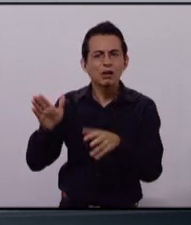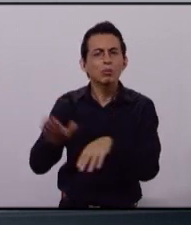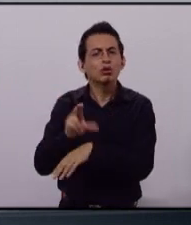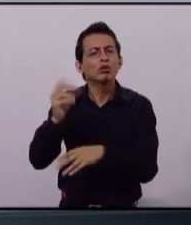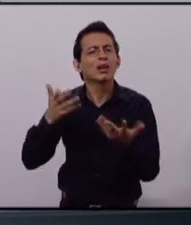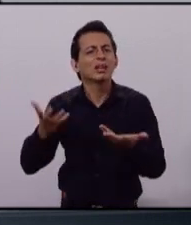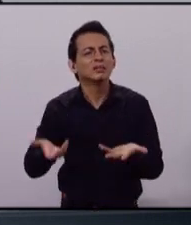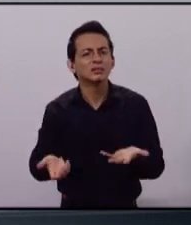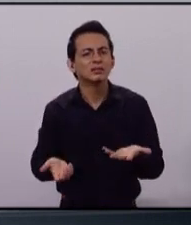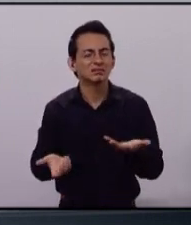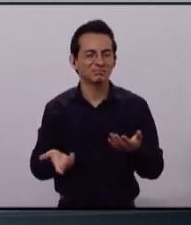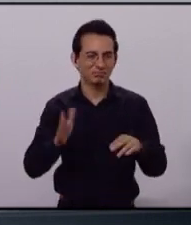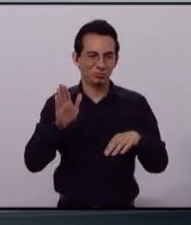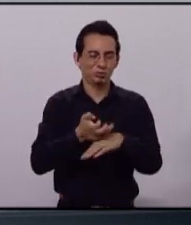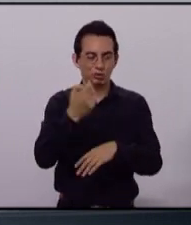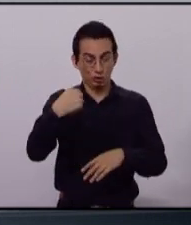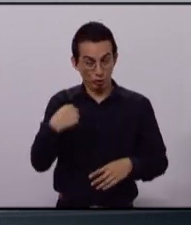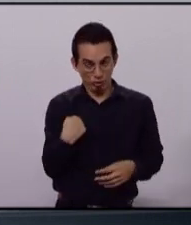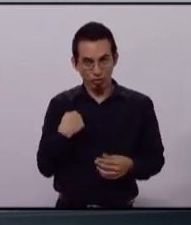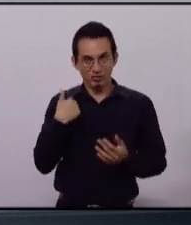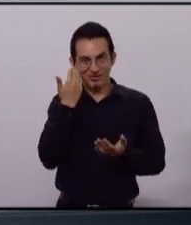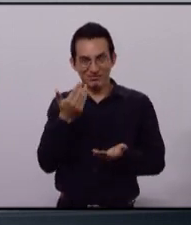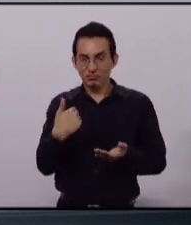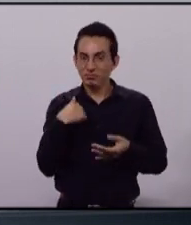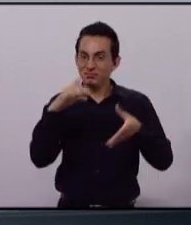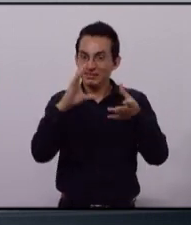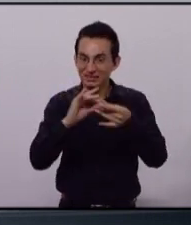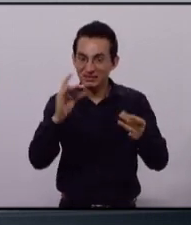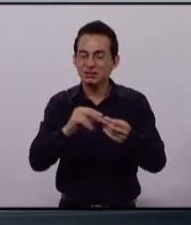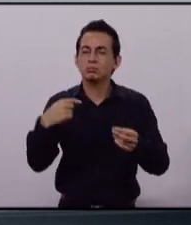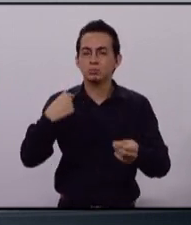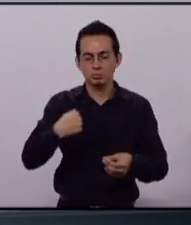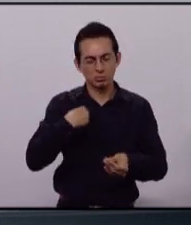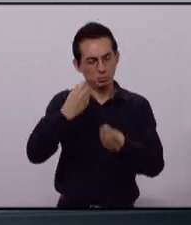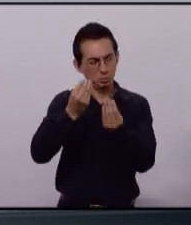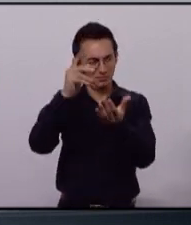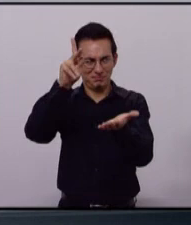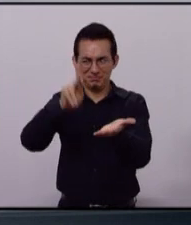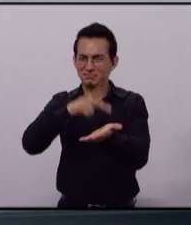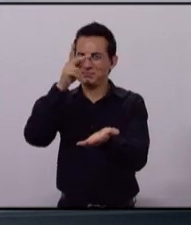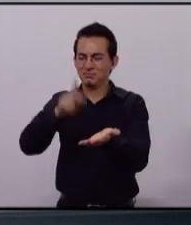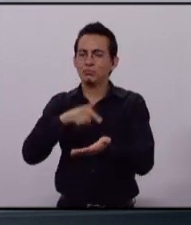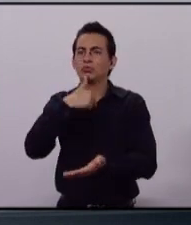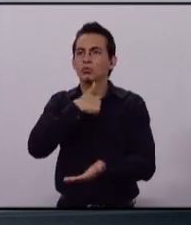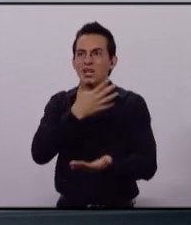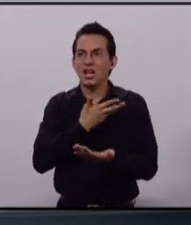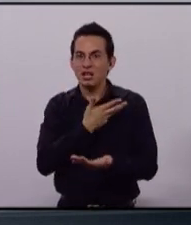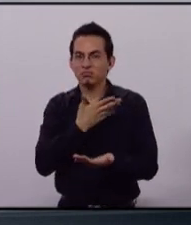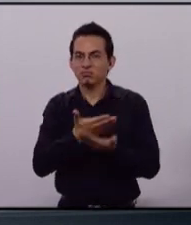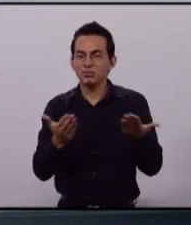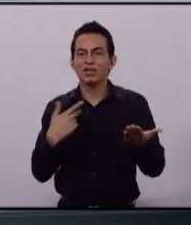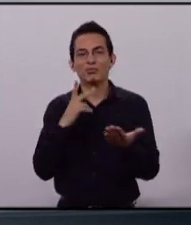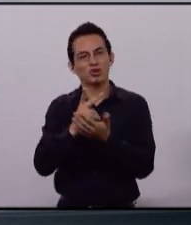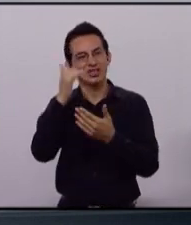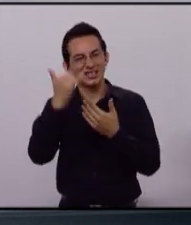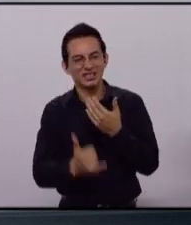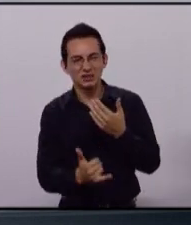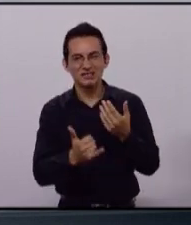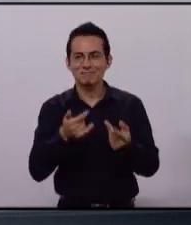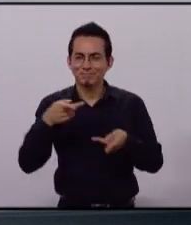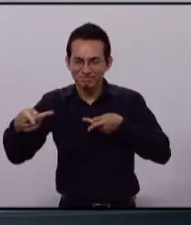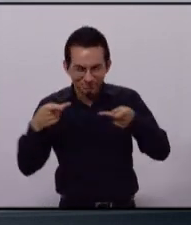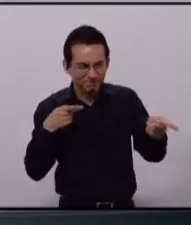Como activista social te puedo decir, yo he participado en muchas ocasiones, ahorita tengo proyectos que estoy llevando de la mano,